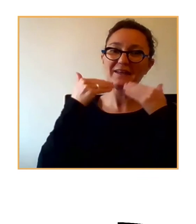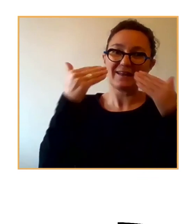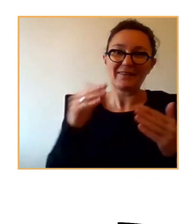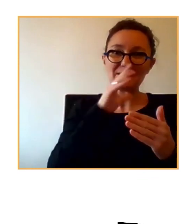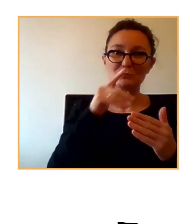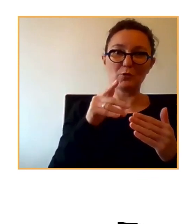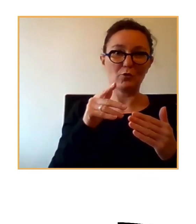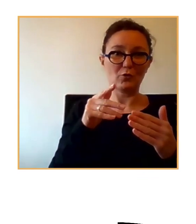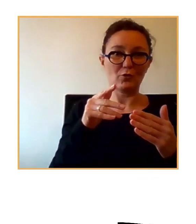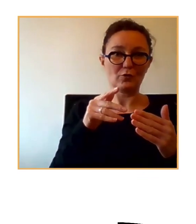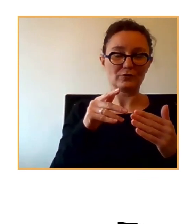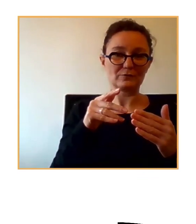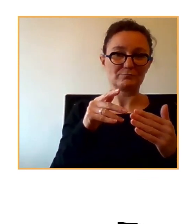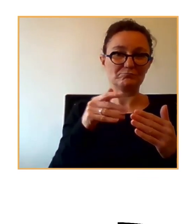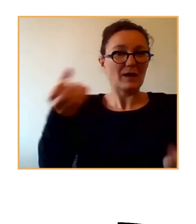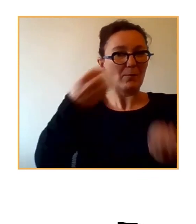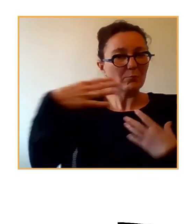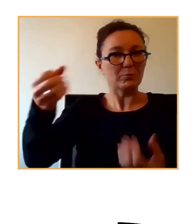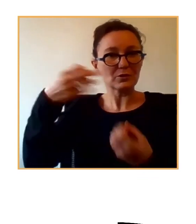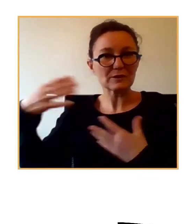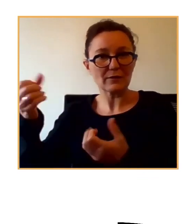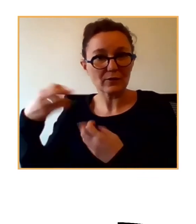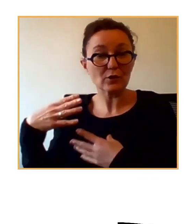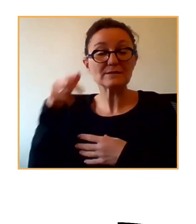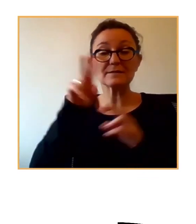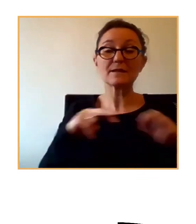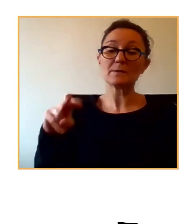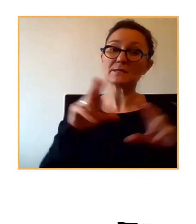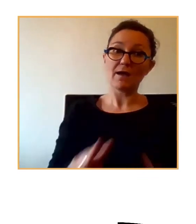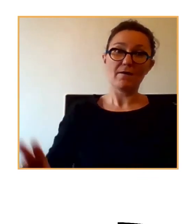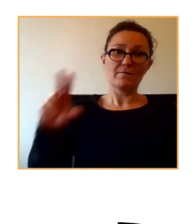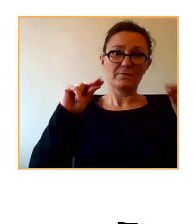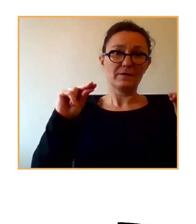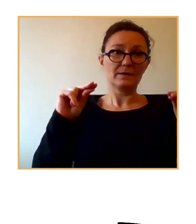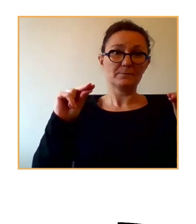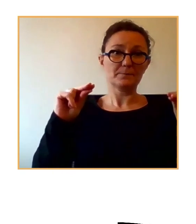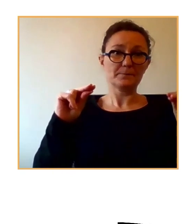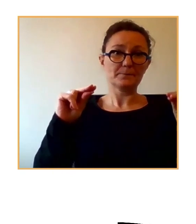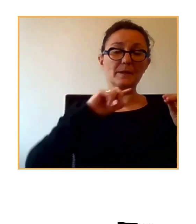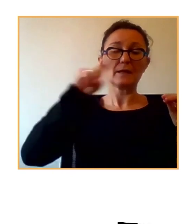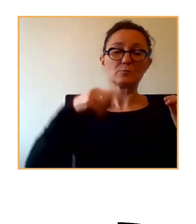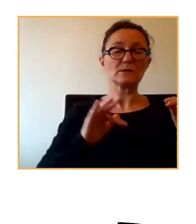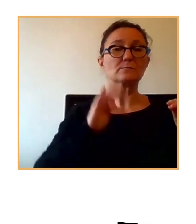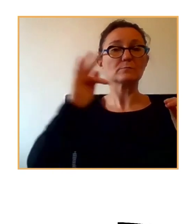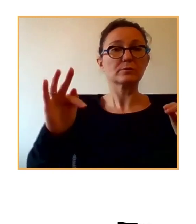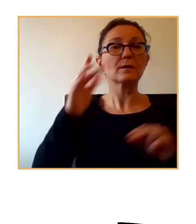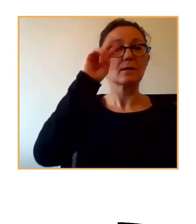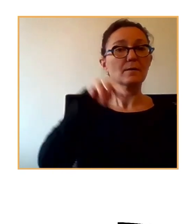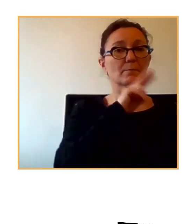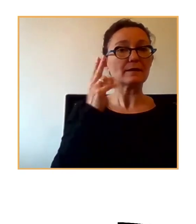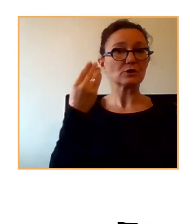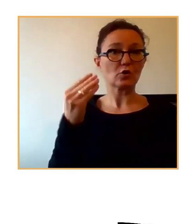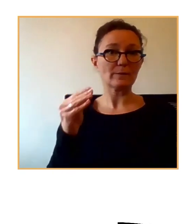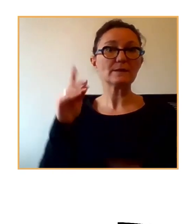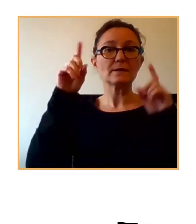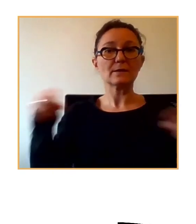compañeros y terminamos por tanto esta mesa y empezamos a oír también la voz de madres de jóvenes y del colectivo